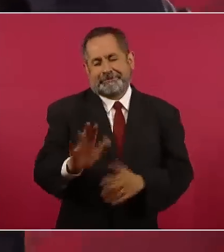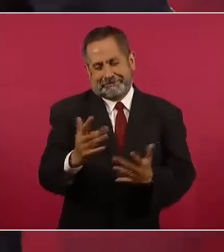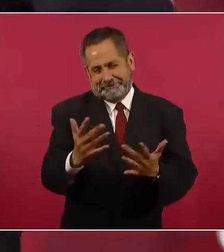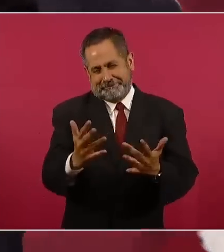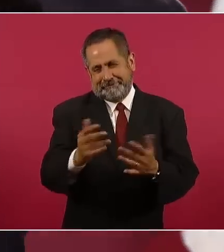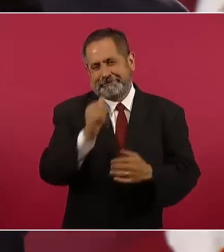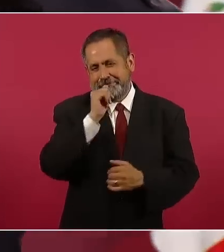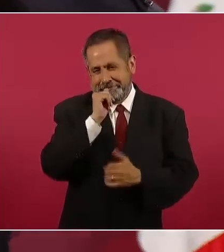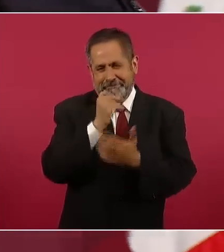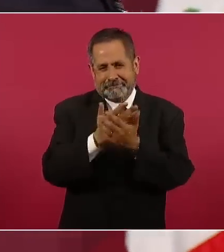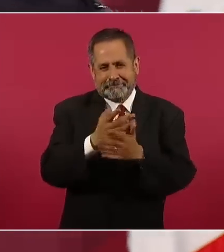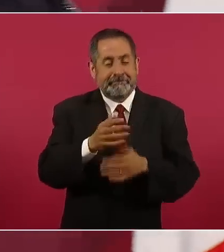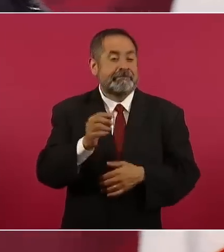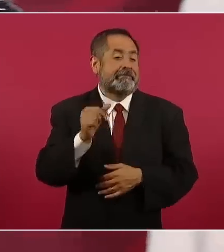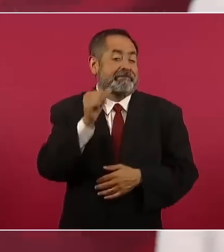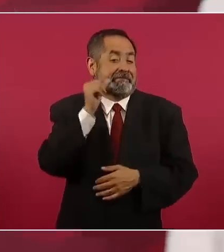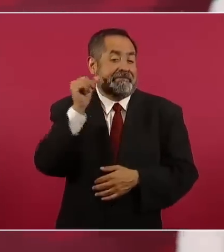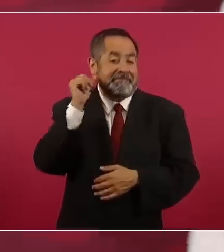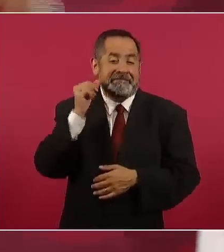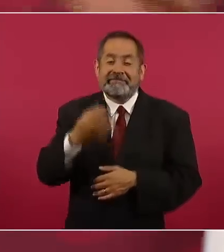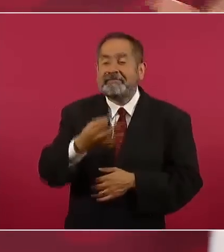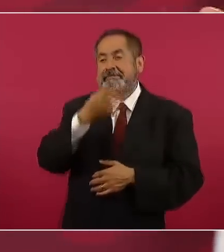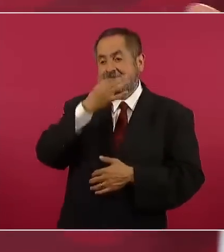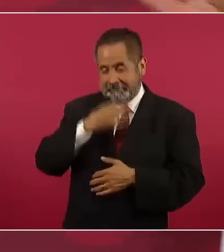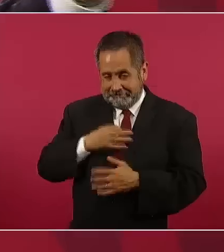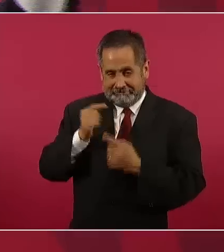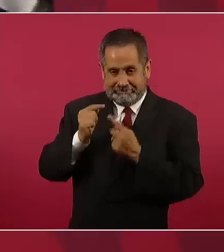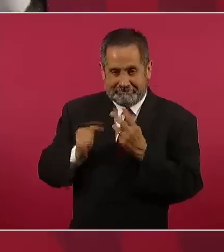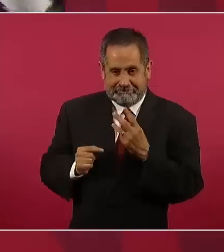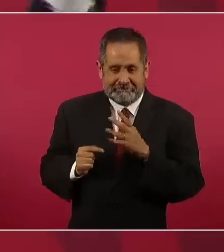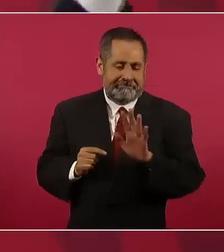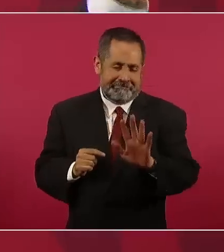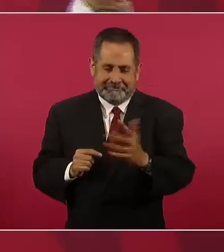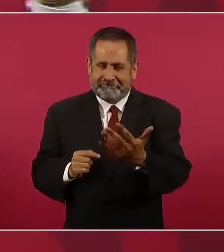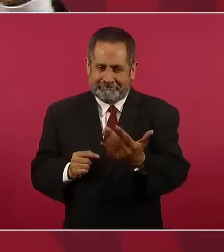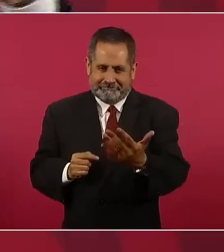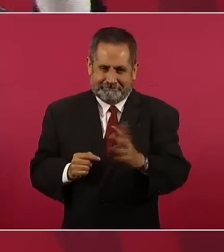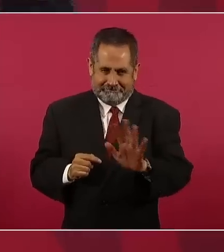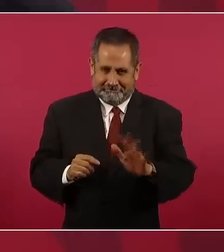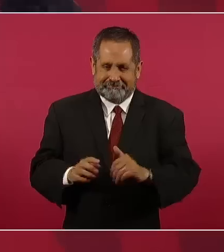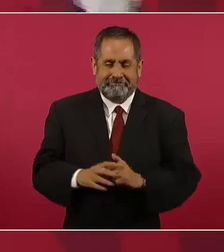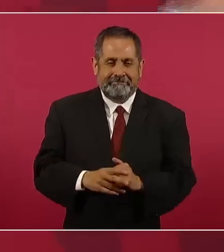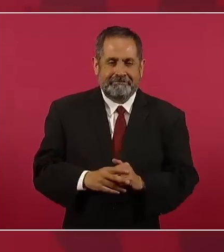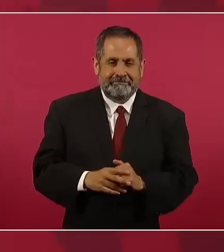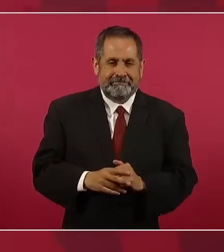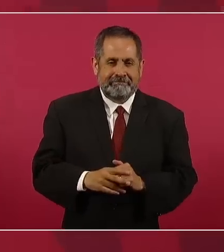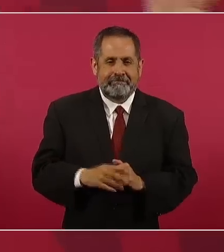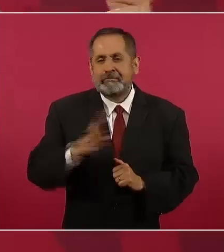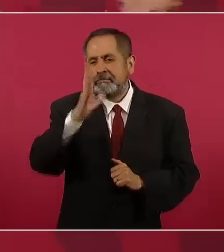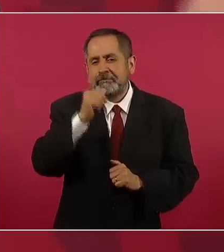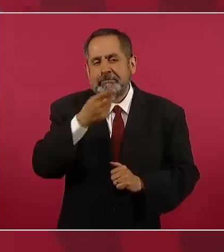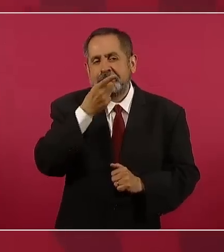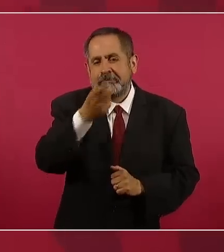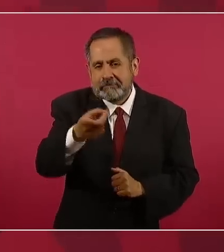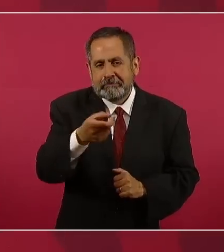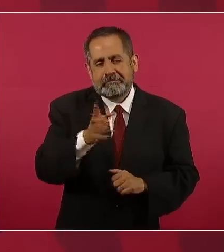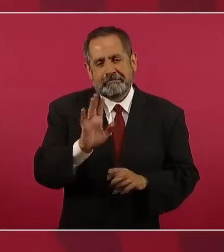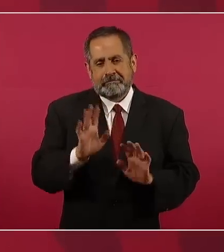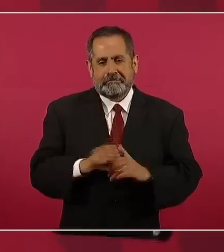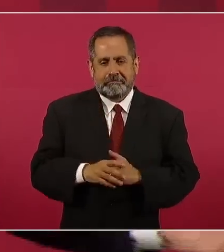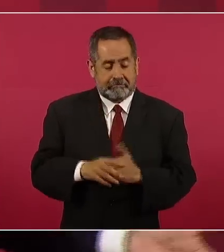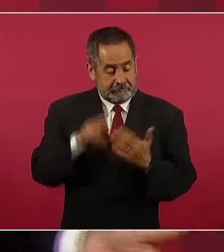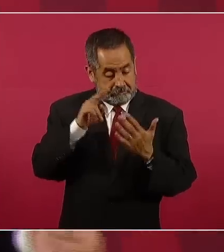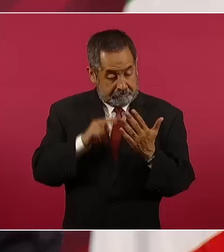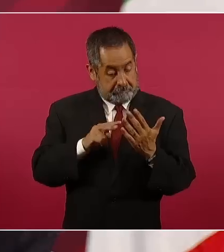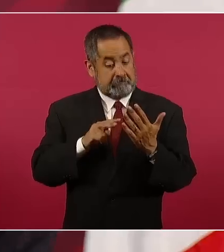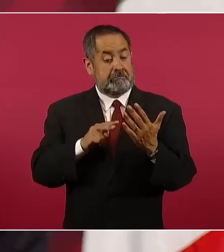Todavía hasta ayer me enteré, ni podría decirles, porque no, nada más vi.